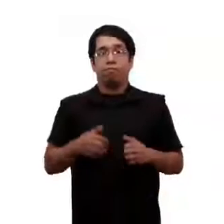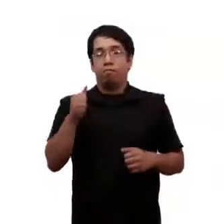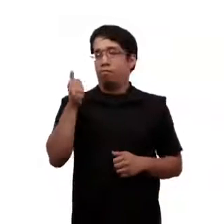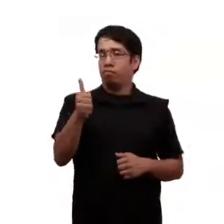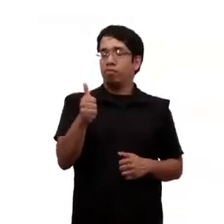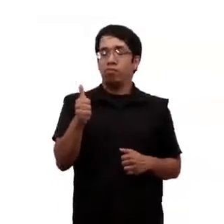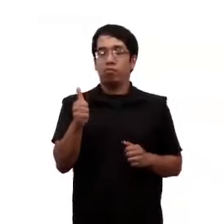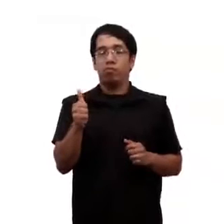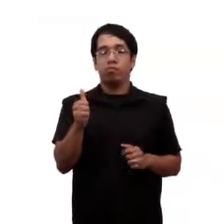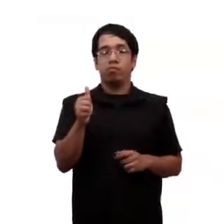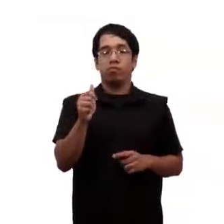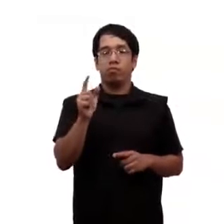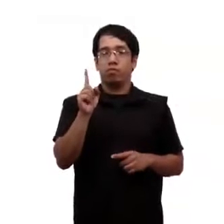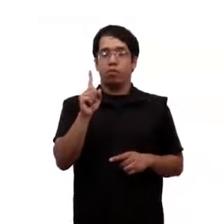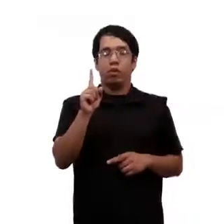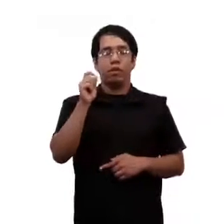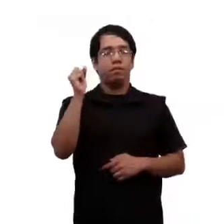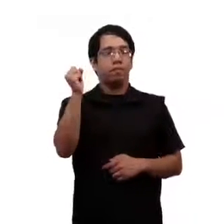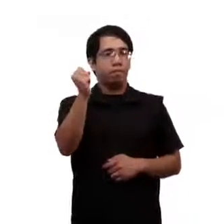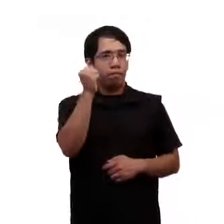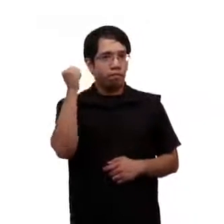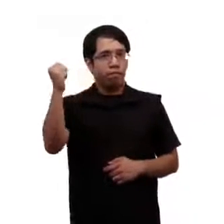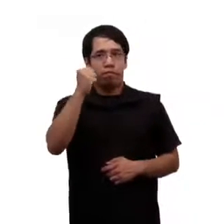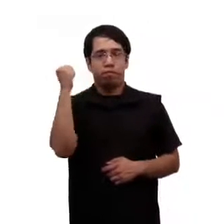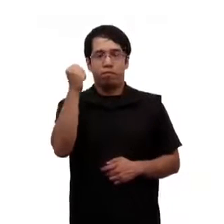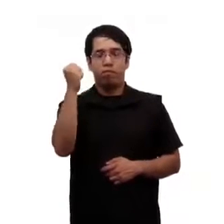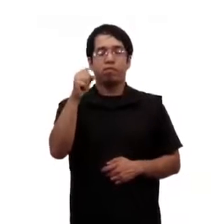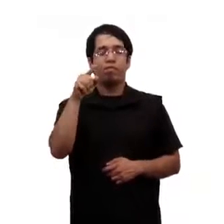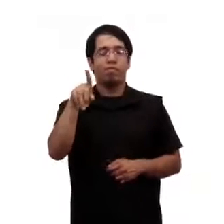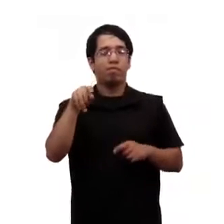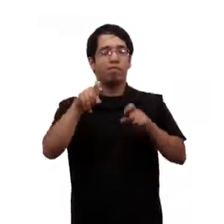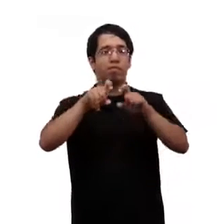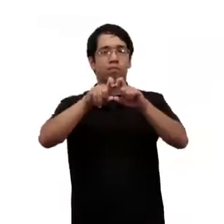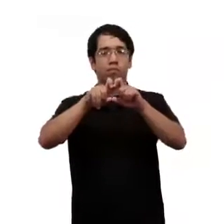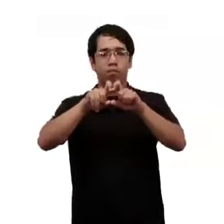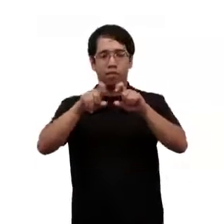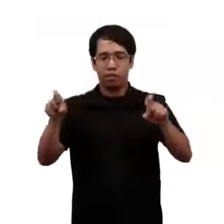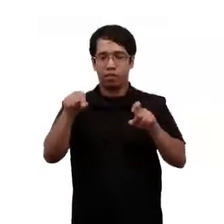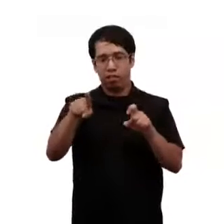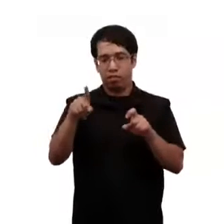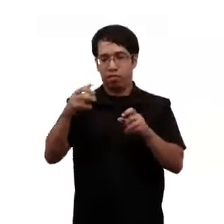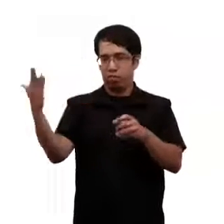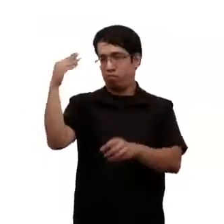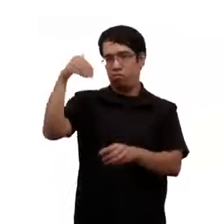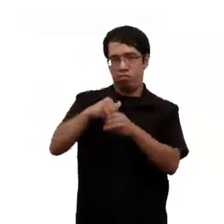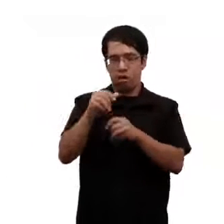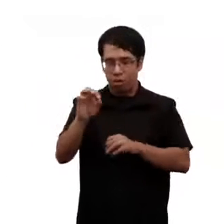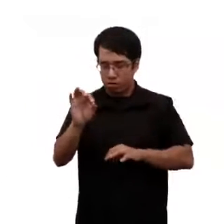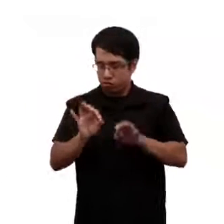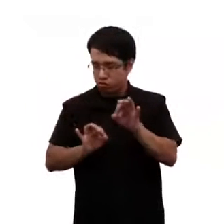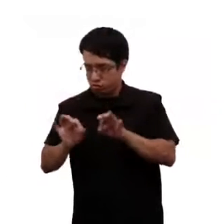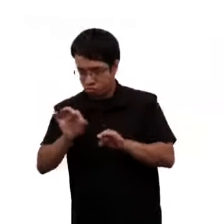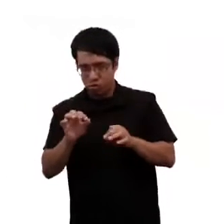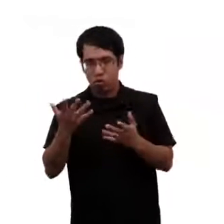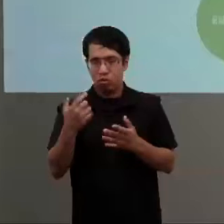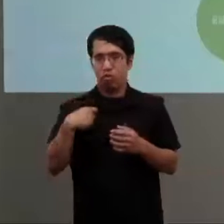Bien, algo primordial con relación al diseño de políticas públicas tiene que